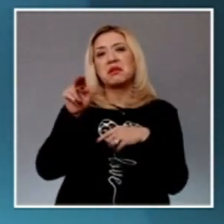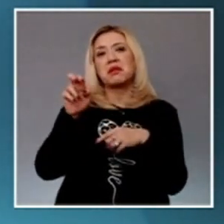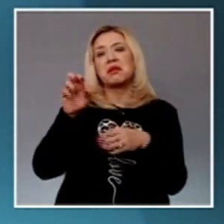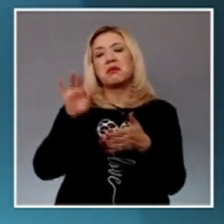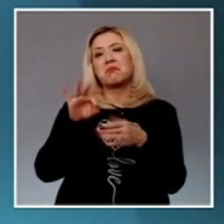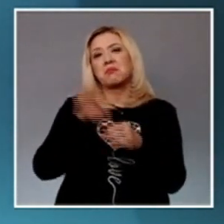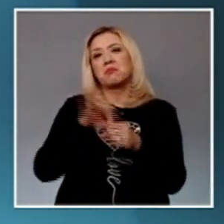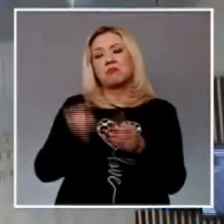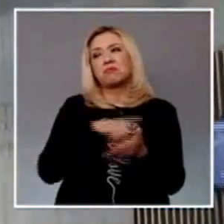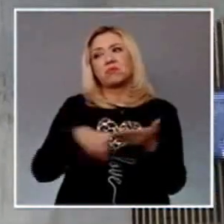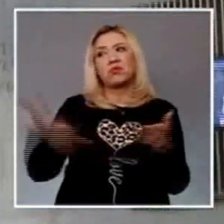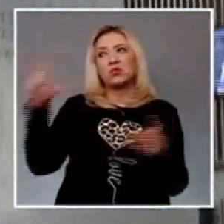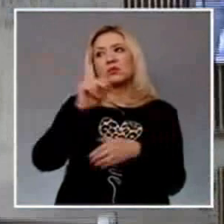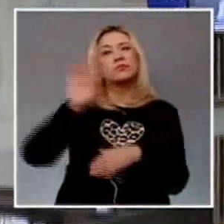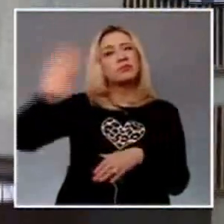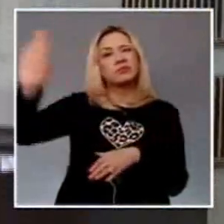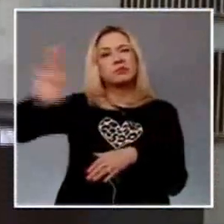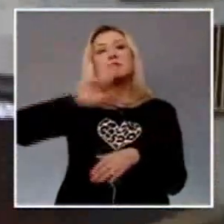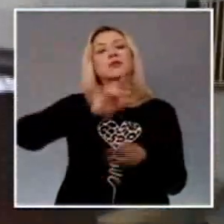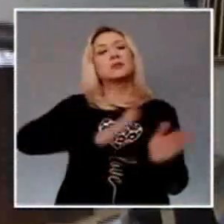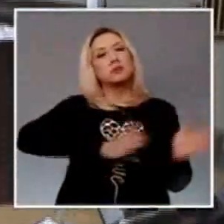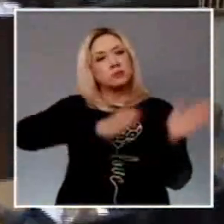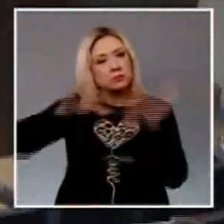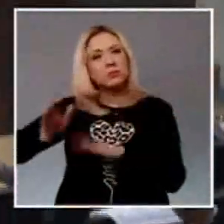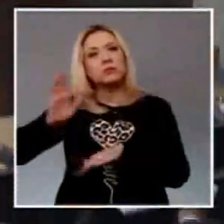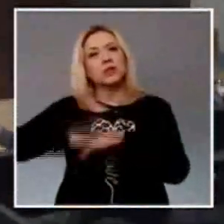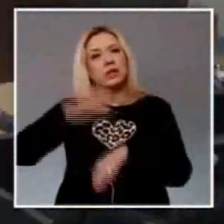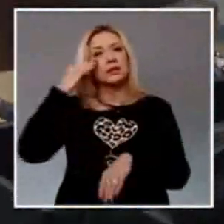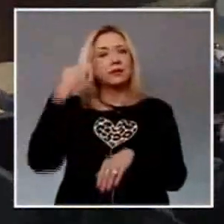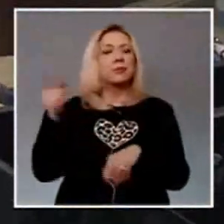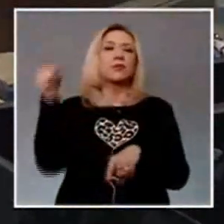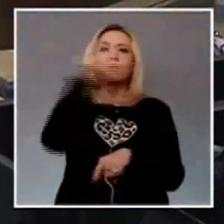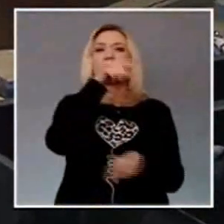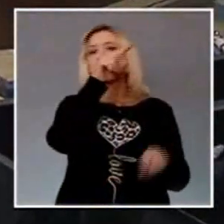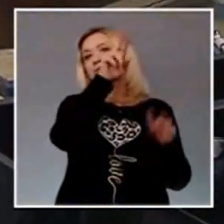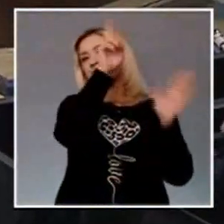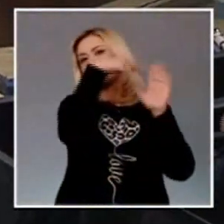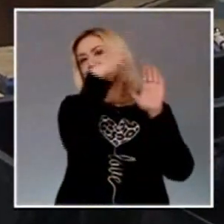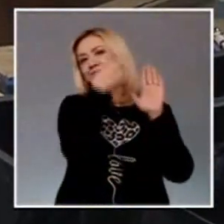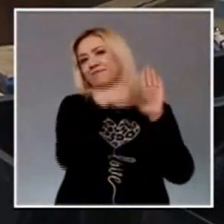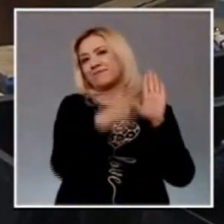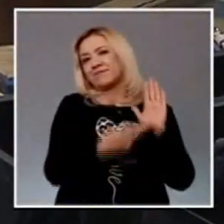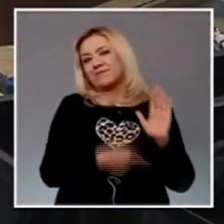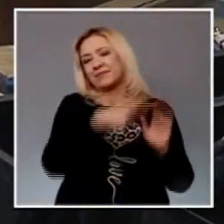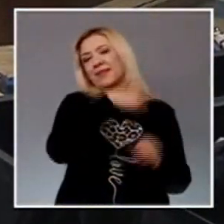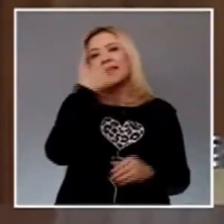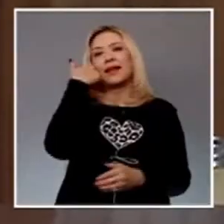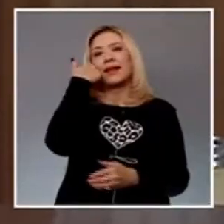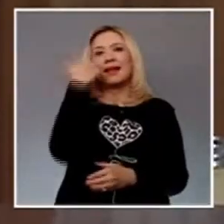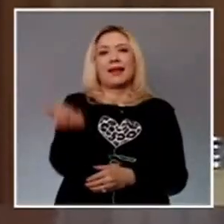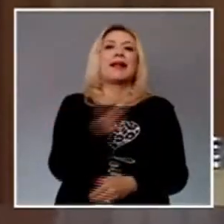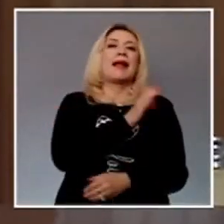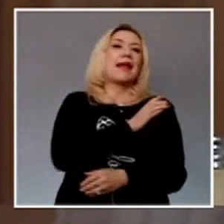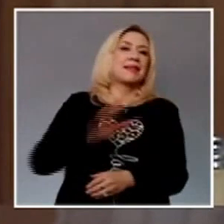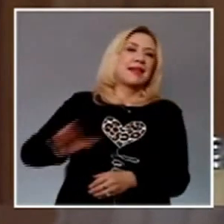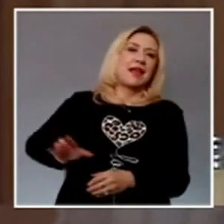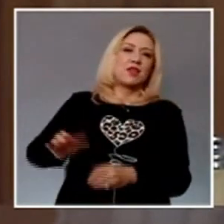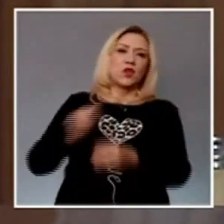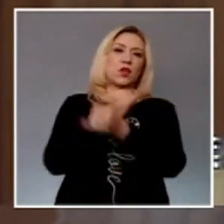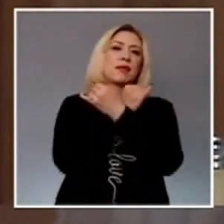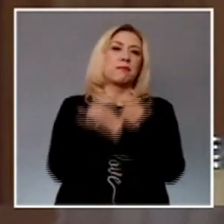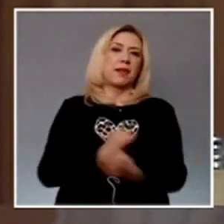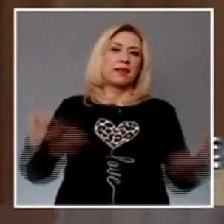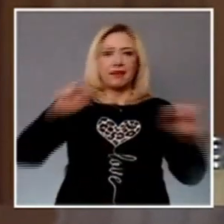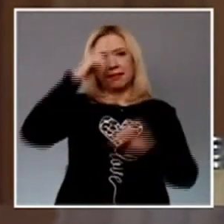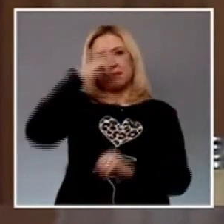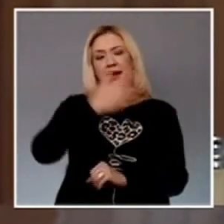recabar el apoyo de la ciudadanía en los mencionados estados, para obtener su registro como candidato independiente a la presidencia de la República.